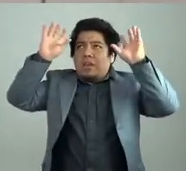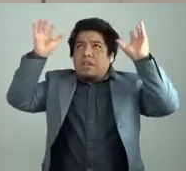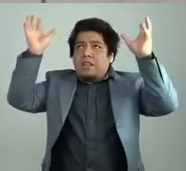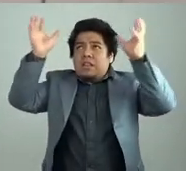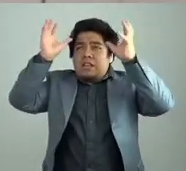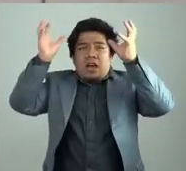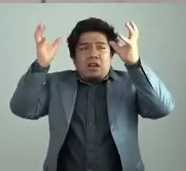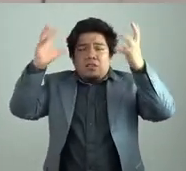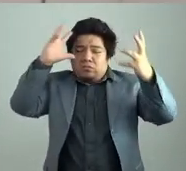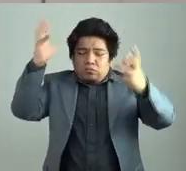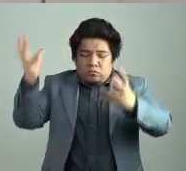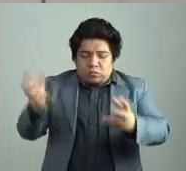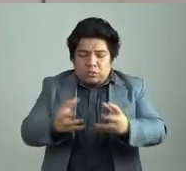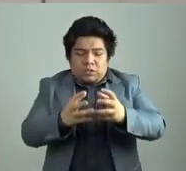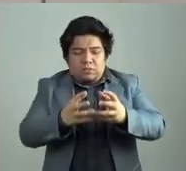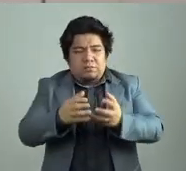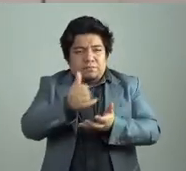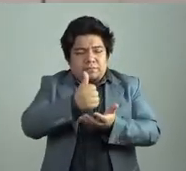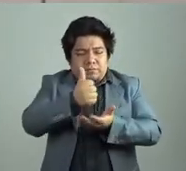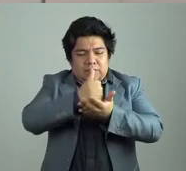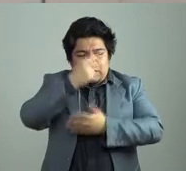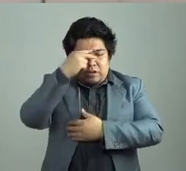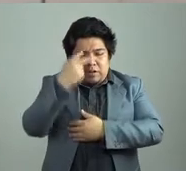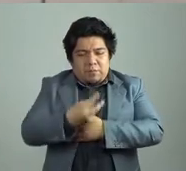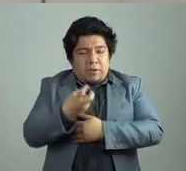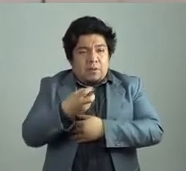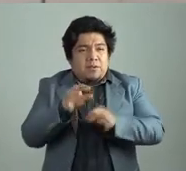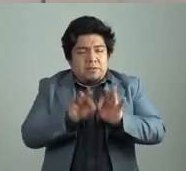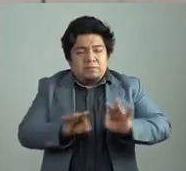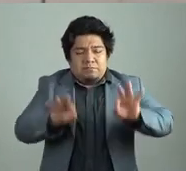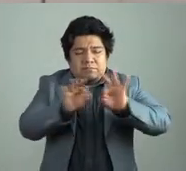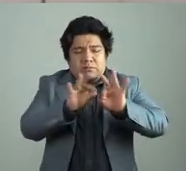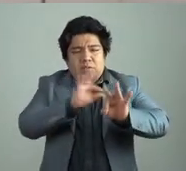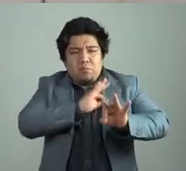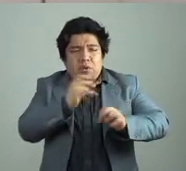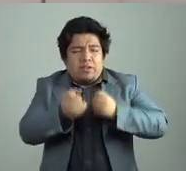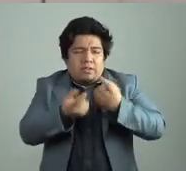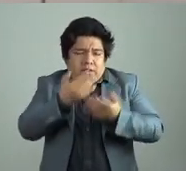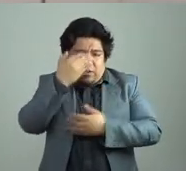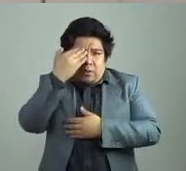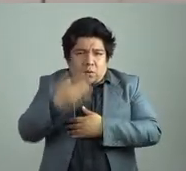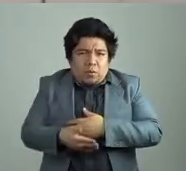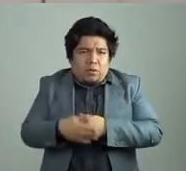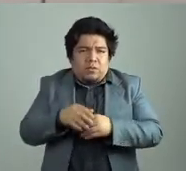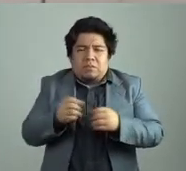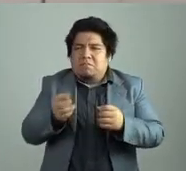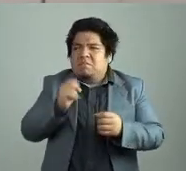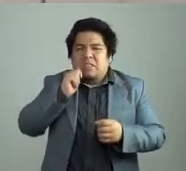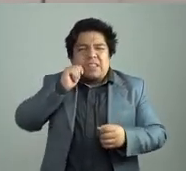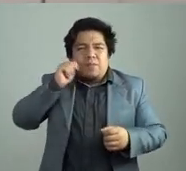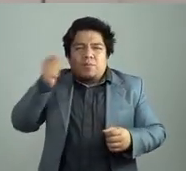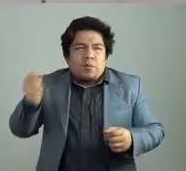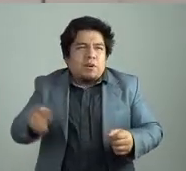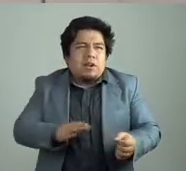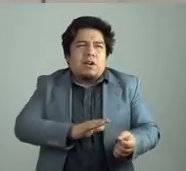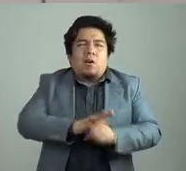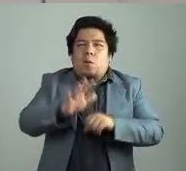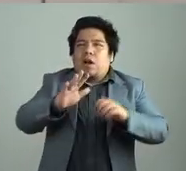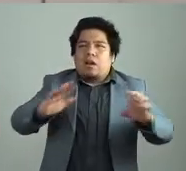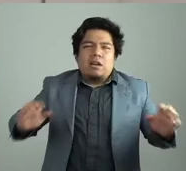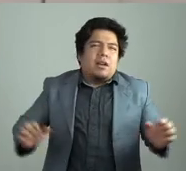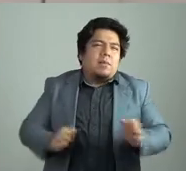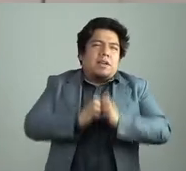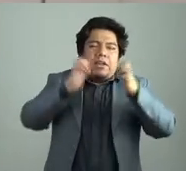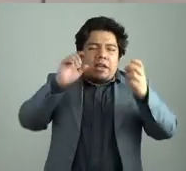México, pues, sobrevive a pesar de las circunstancias, a pesar de todo lo que ha sucedido en los últimos mil